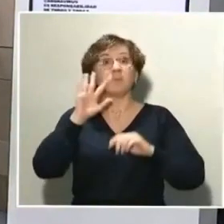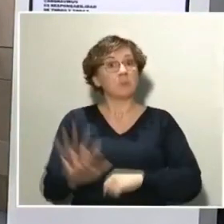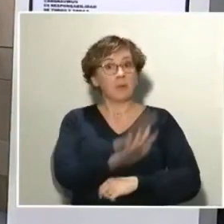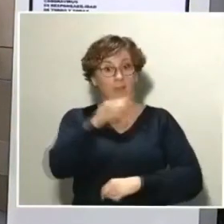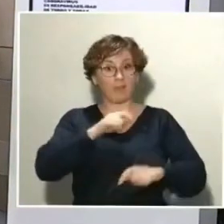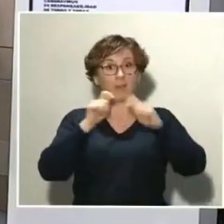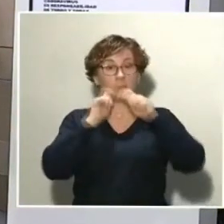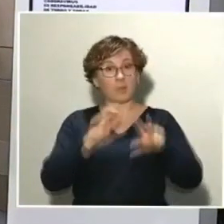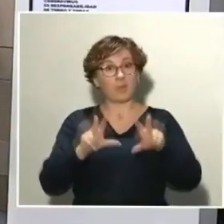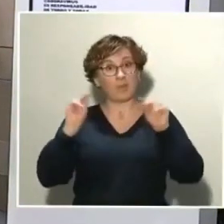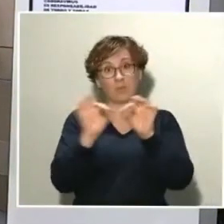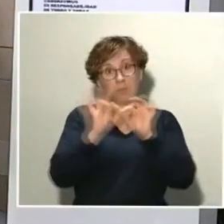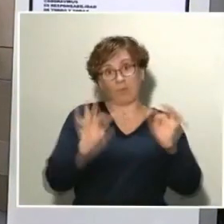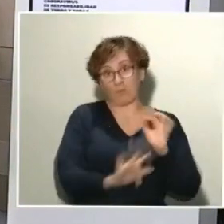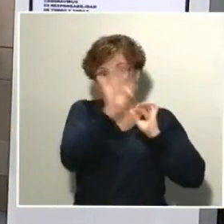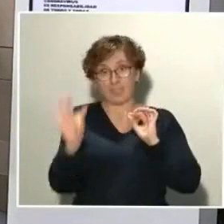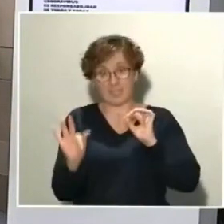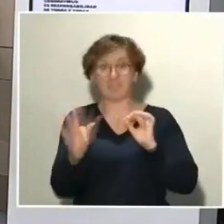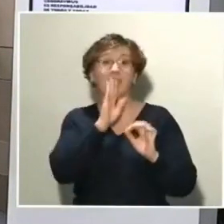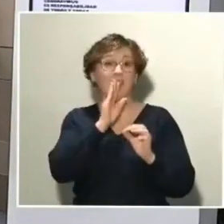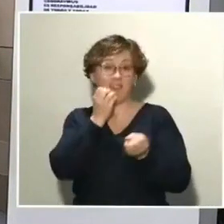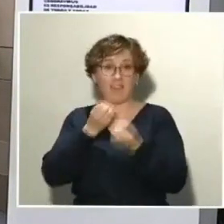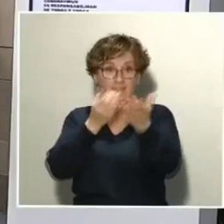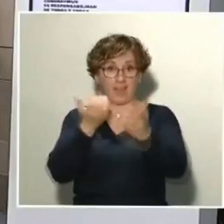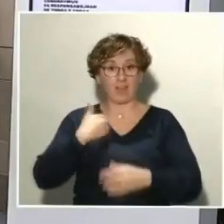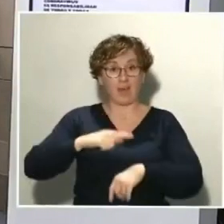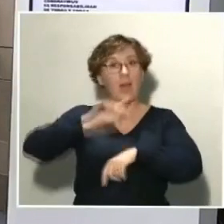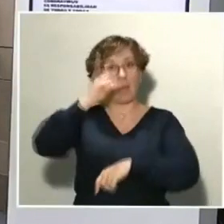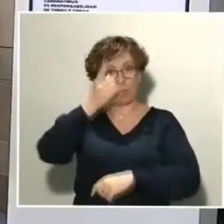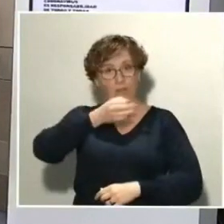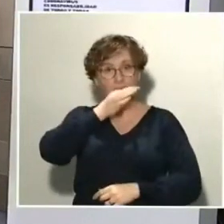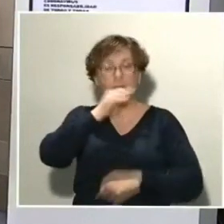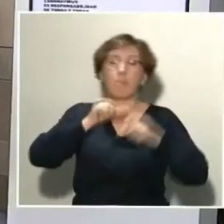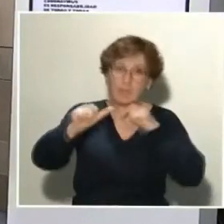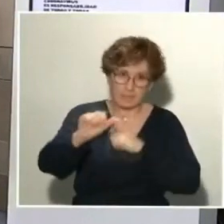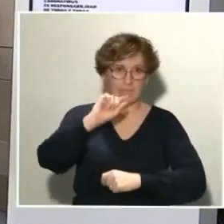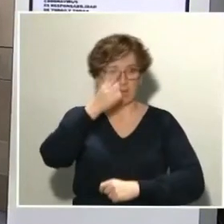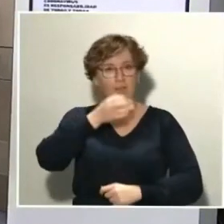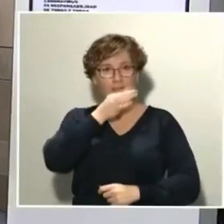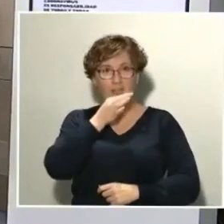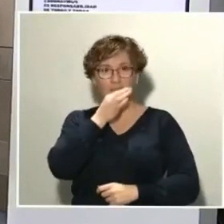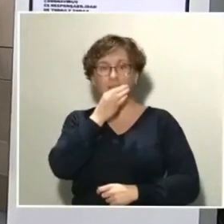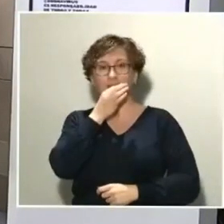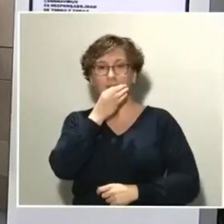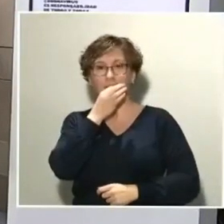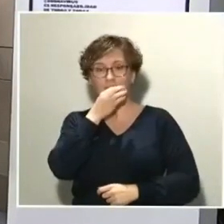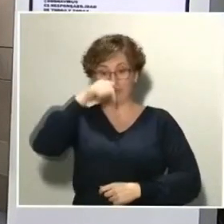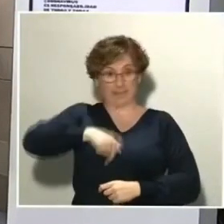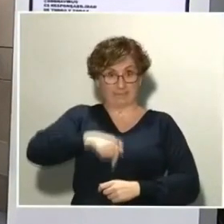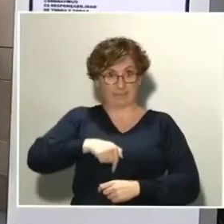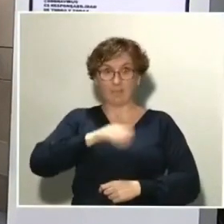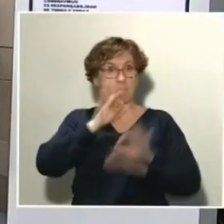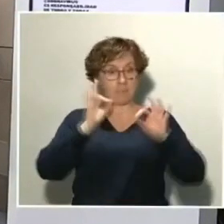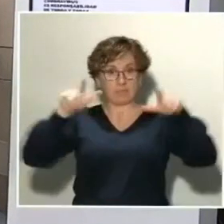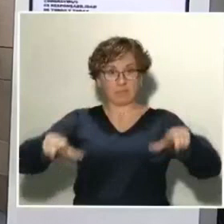Entre los pacientes graves es una realidad que si pertencenen a grupos de riesgo, obviamente van a tener una tasa de mortalidad superior al resto.